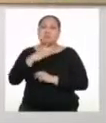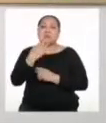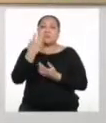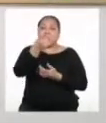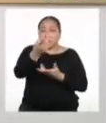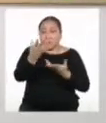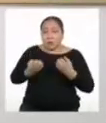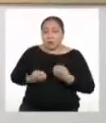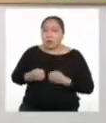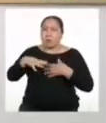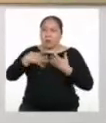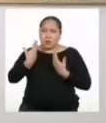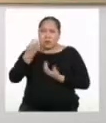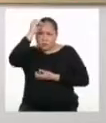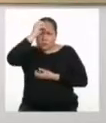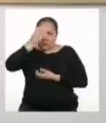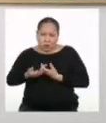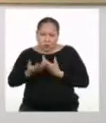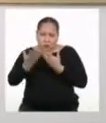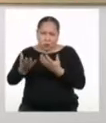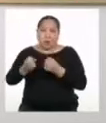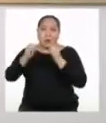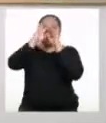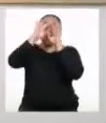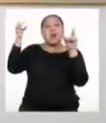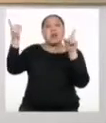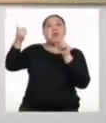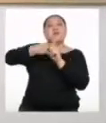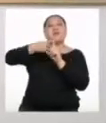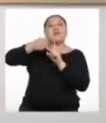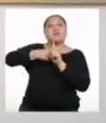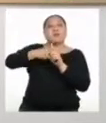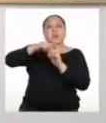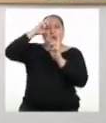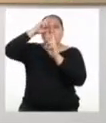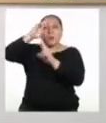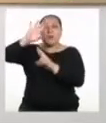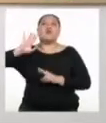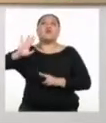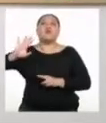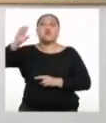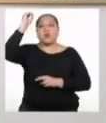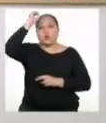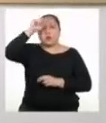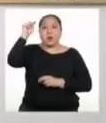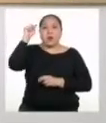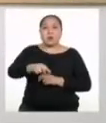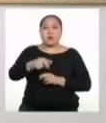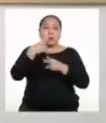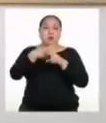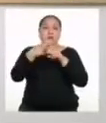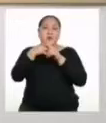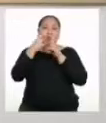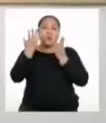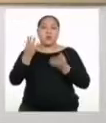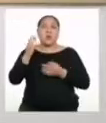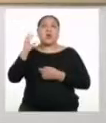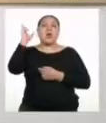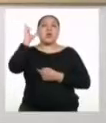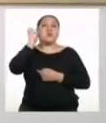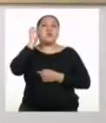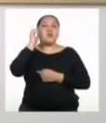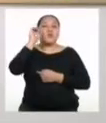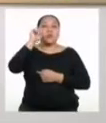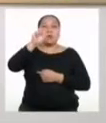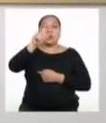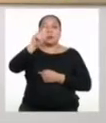podemos opinar de manera calmada y positiva, respetando la postura de cada uno. Eso se llama escucha activa. Si es que aparecen